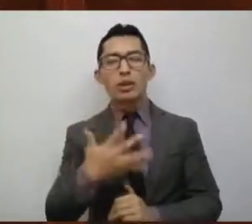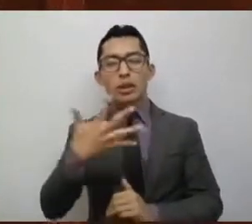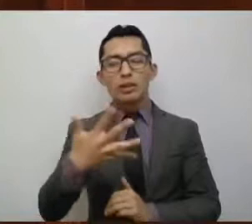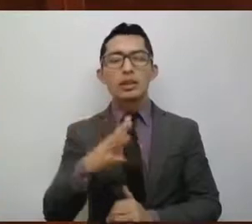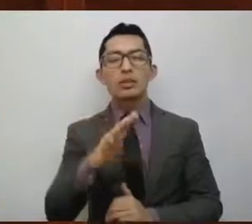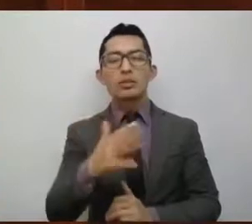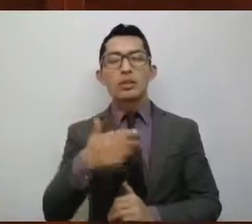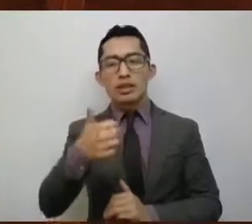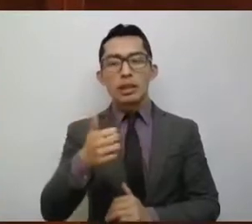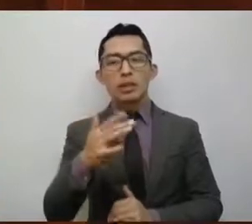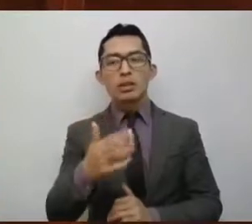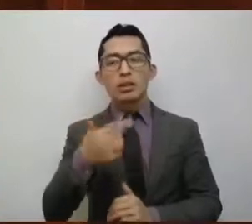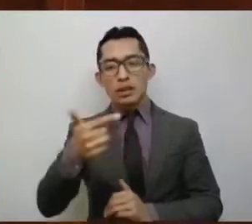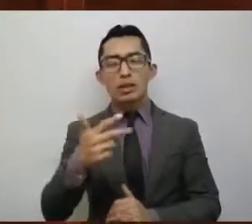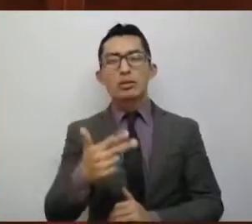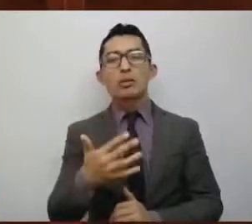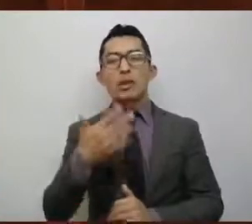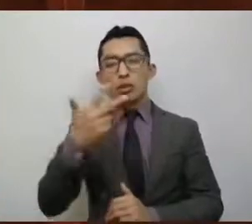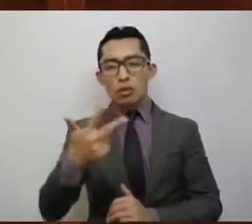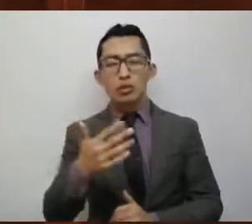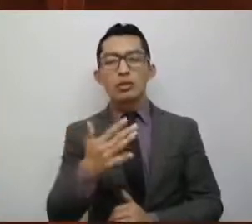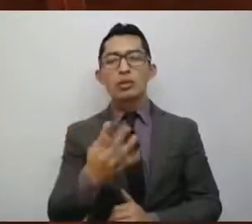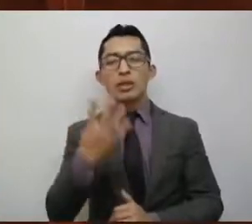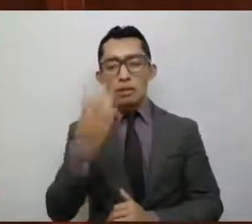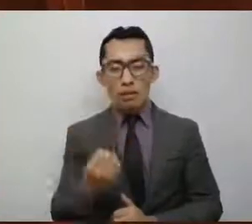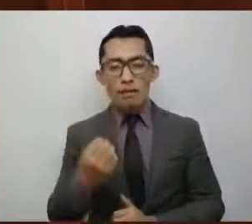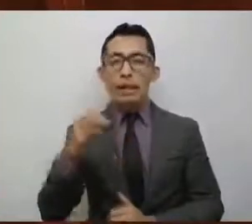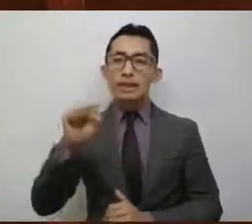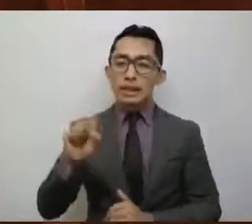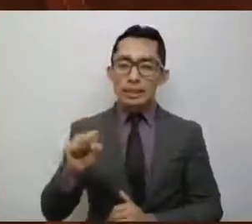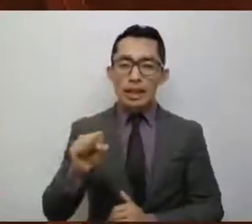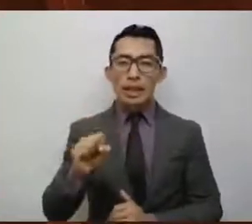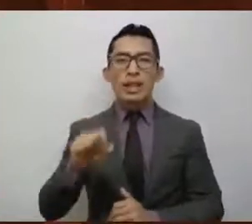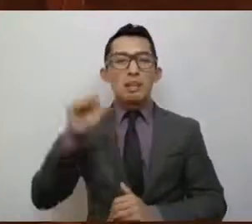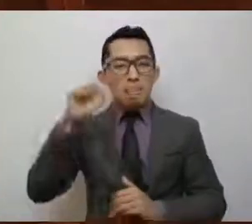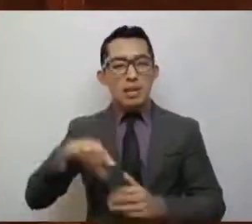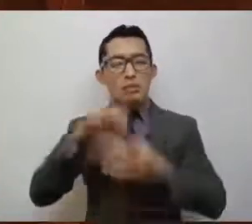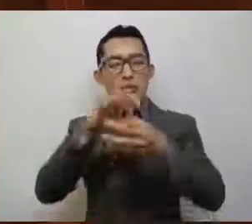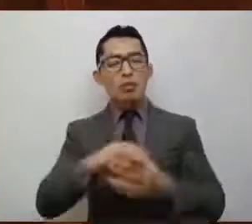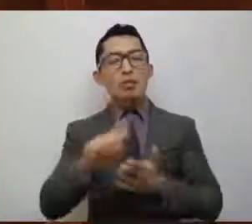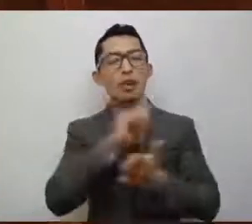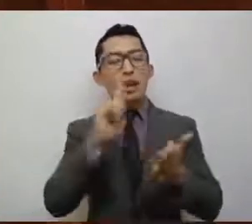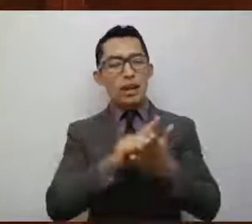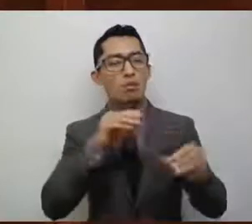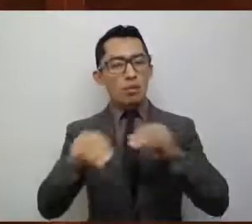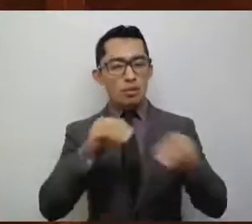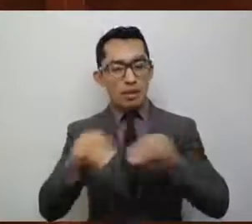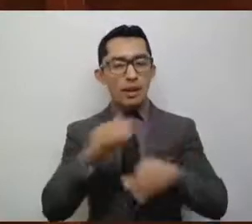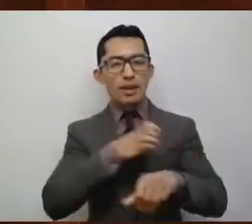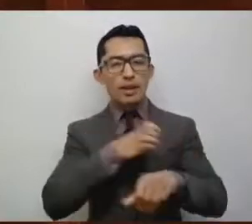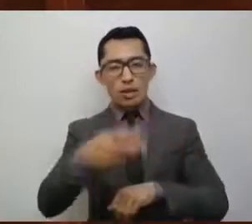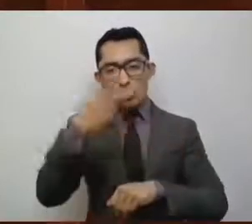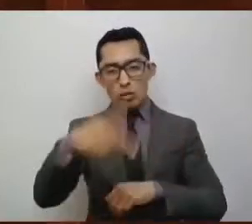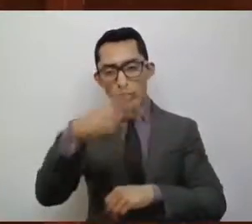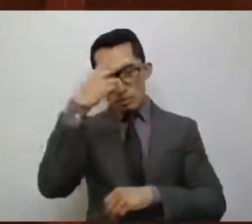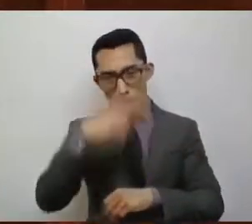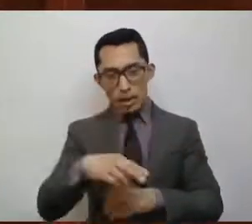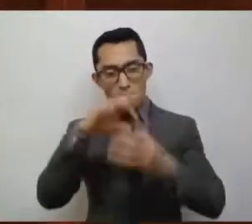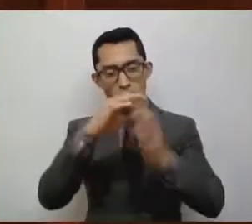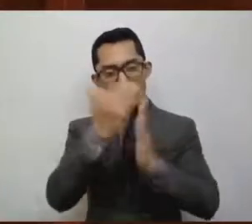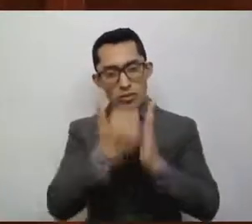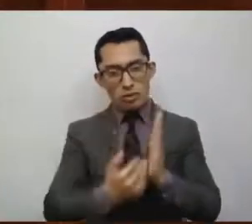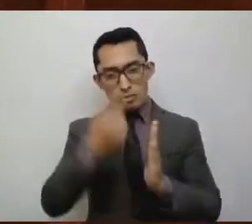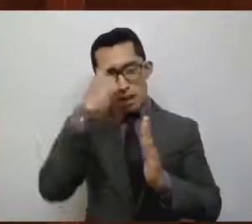56, 57, 58, 59 y 60, todos de la Ley de Movilidad del Estado de México, en materia de